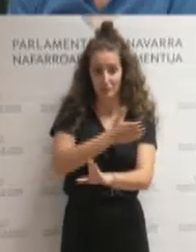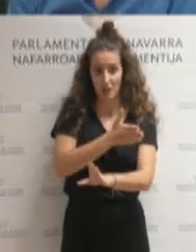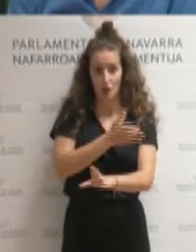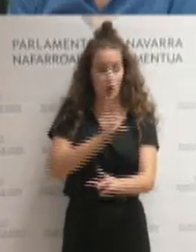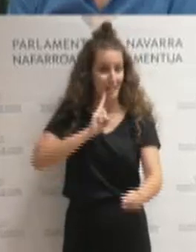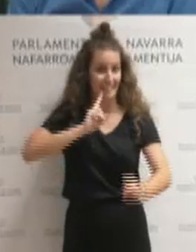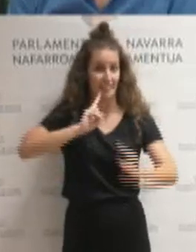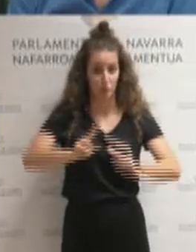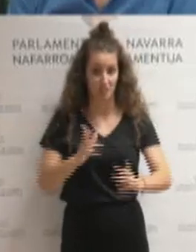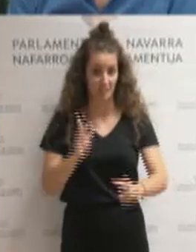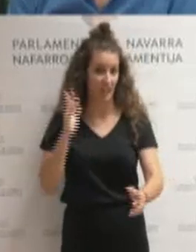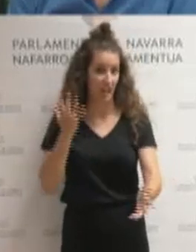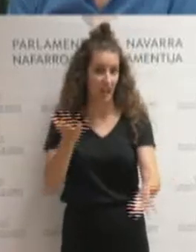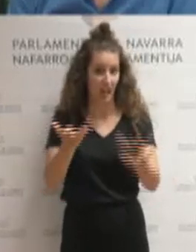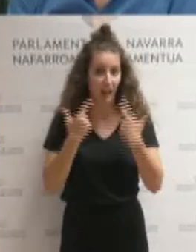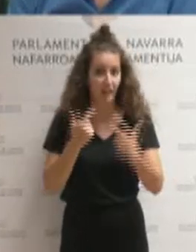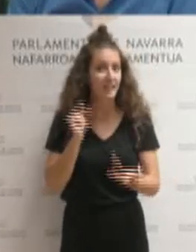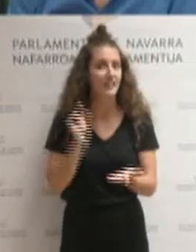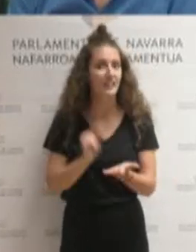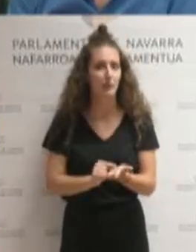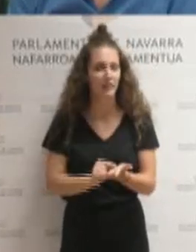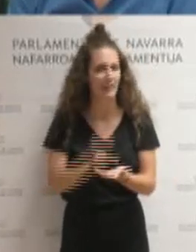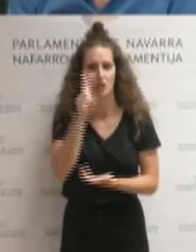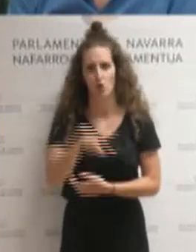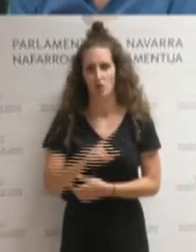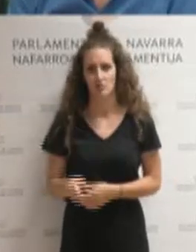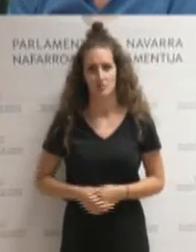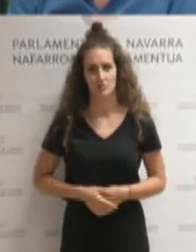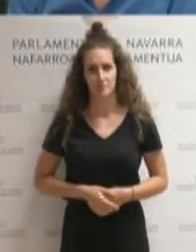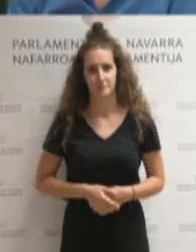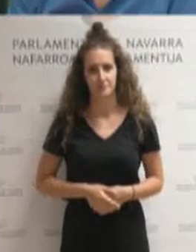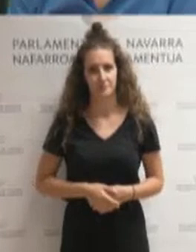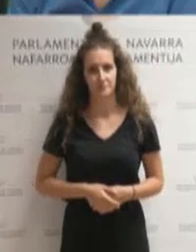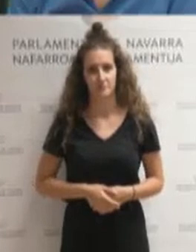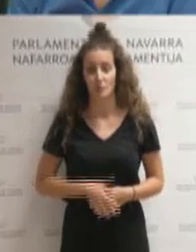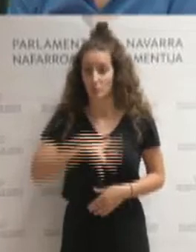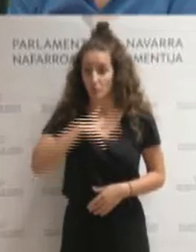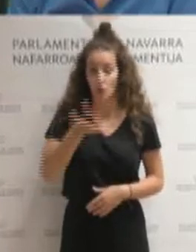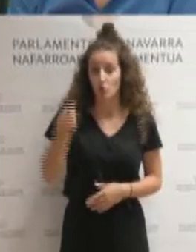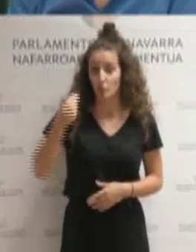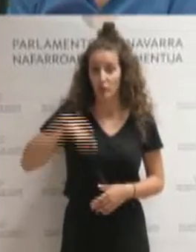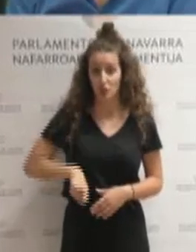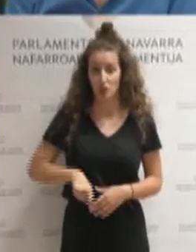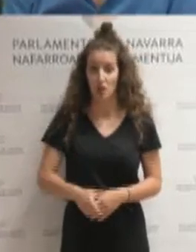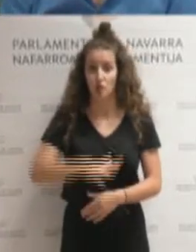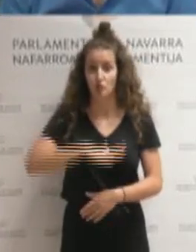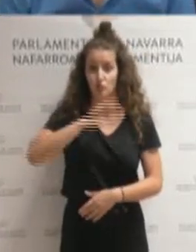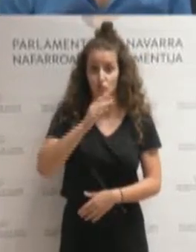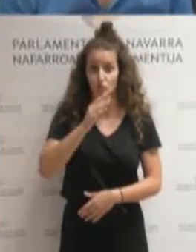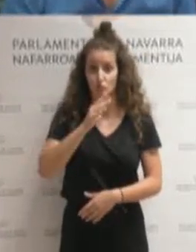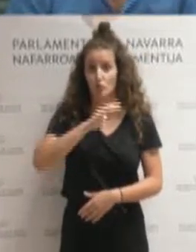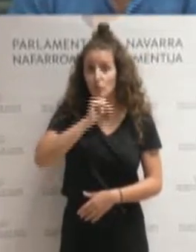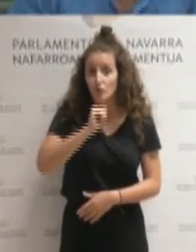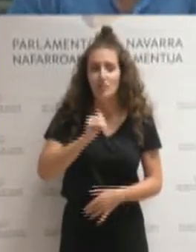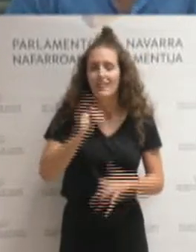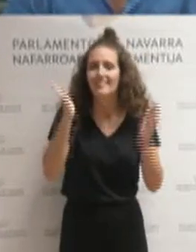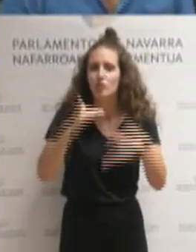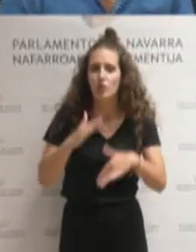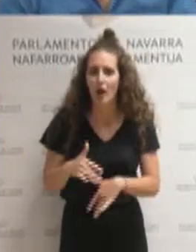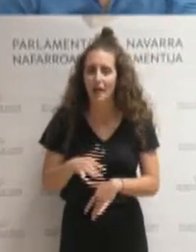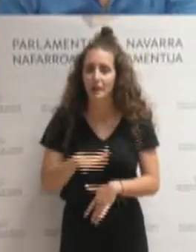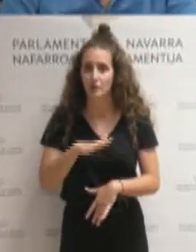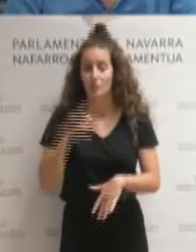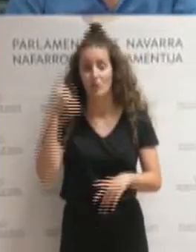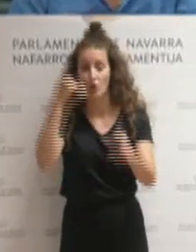respuesta ágil y rápida. No ha habido profesionales suficientes para hacer un rastreo eficaz.